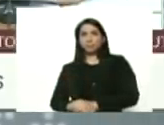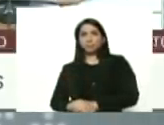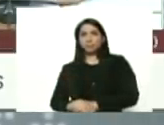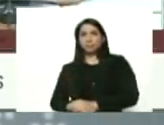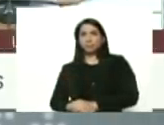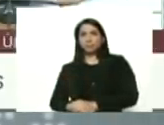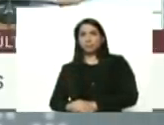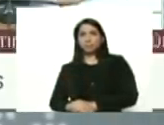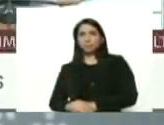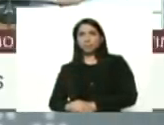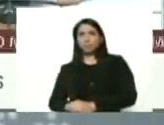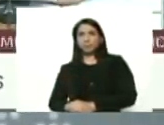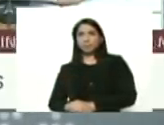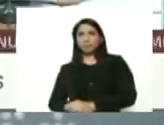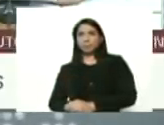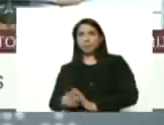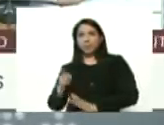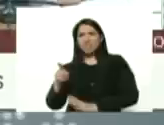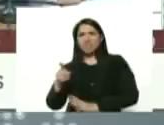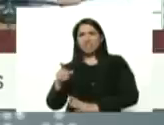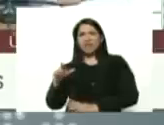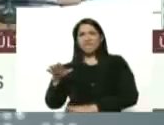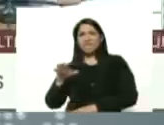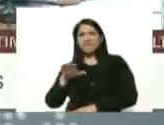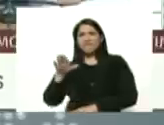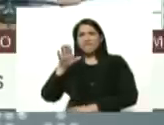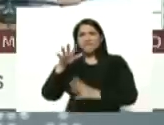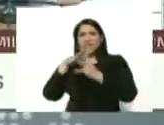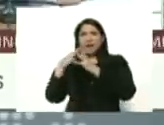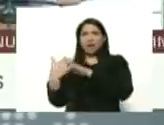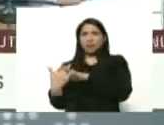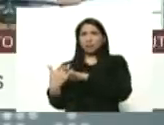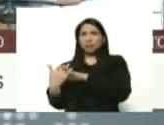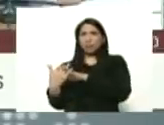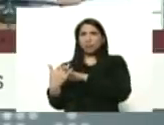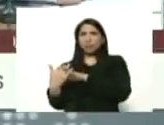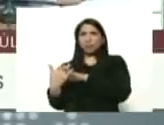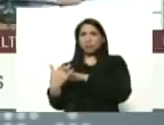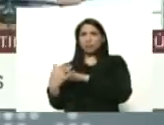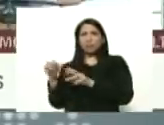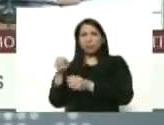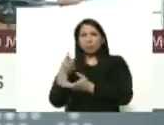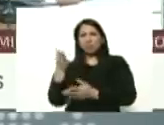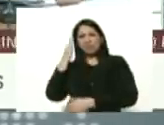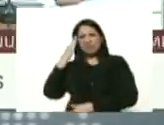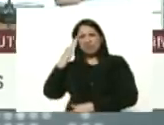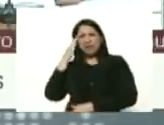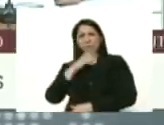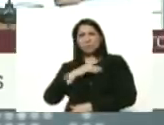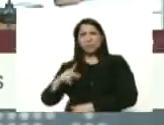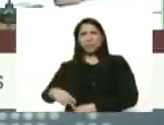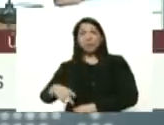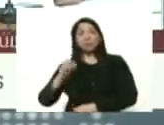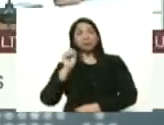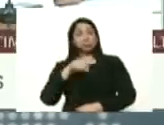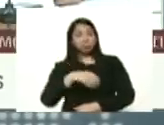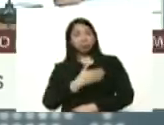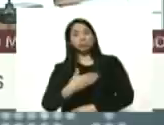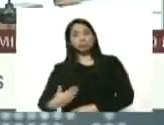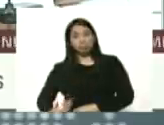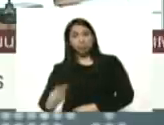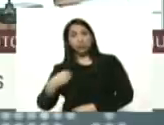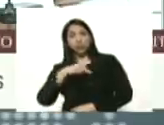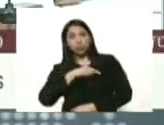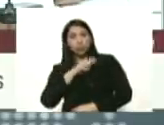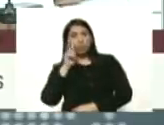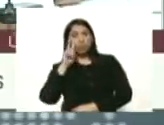Santa Cruz del Este este es el barrio Santa Cruz del Este señora vicepresidenta que sabe usted si presidente ahí hemos